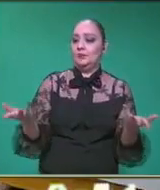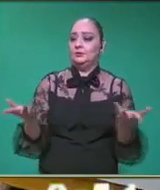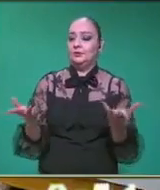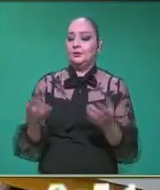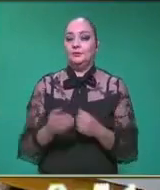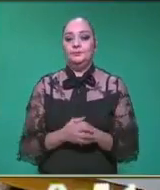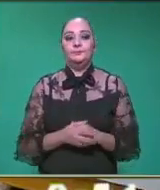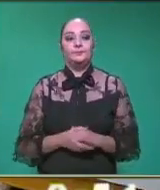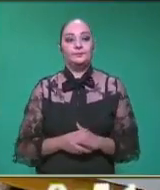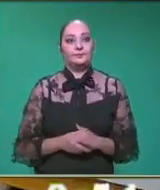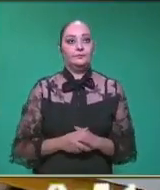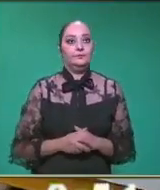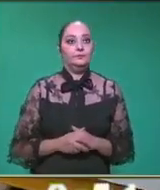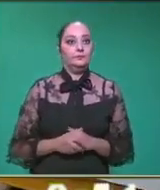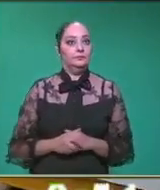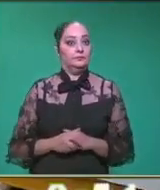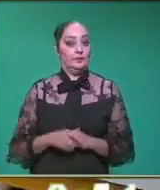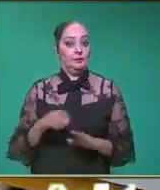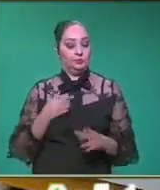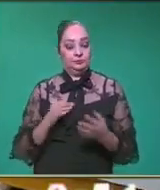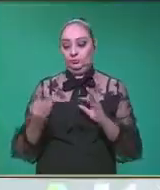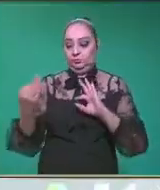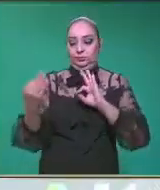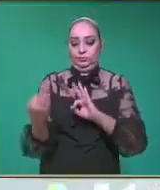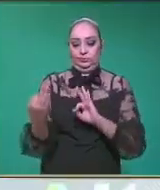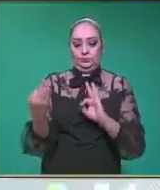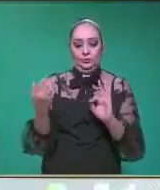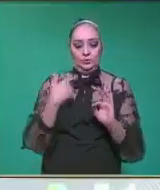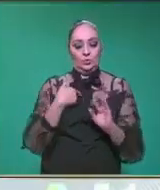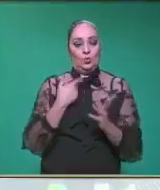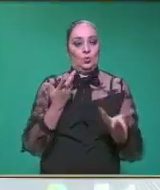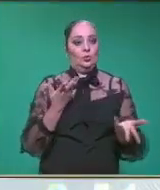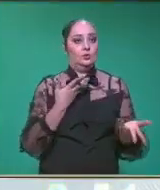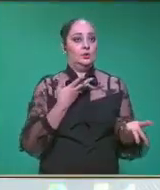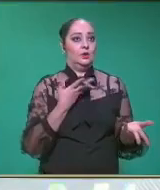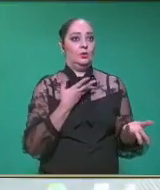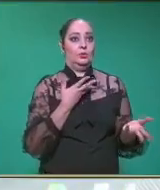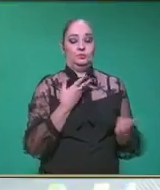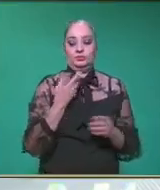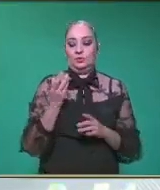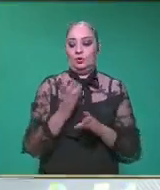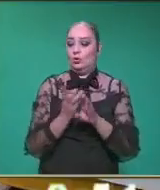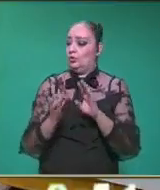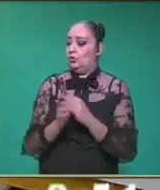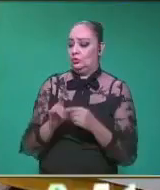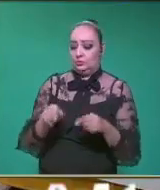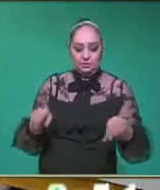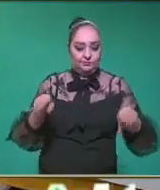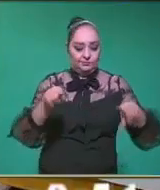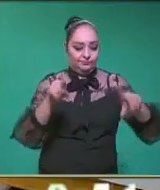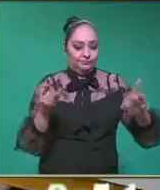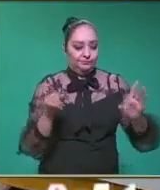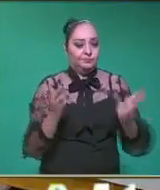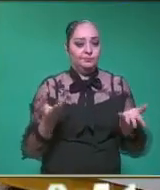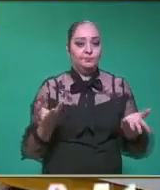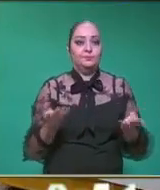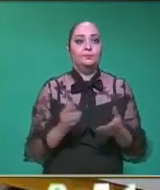de frente, profe. Yo voy a agarrar estos objetos aquí. Ajá.